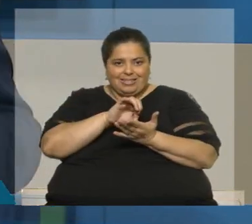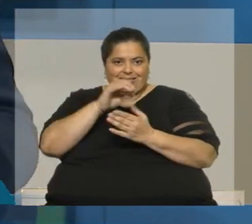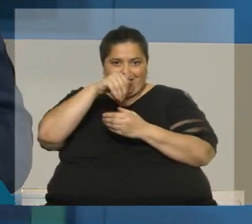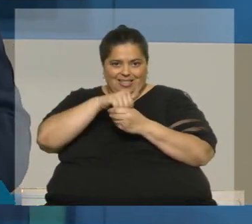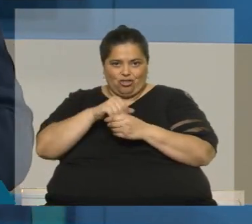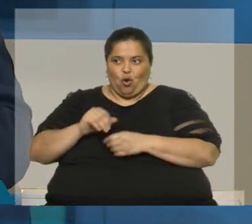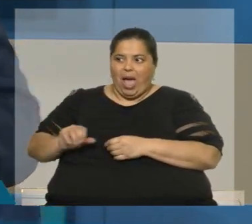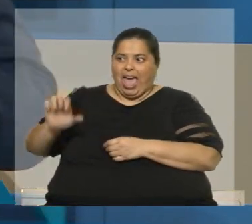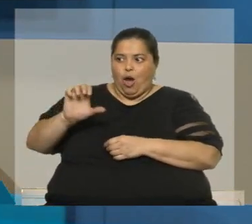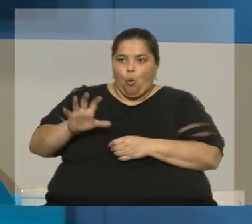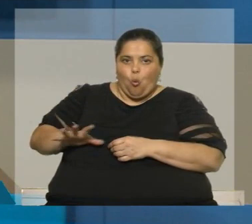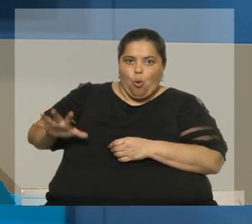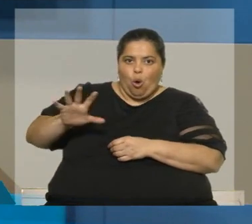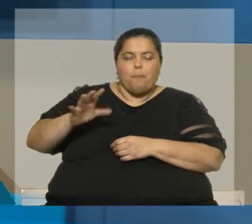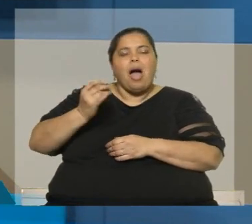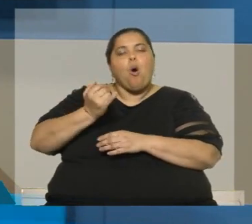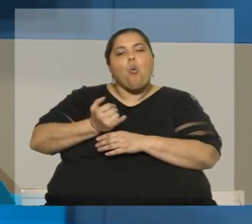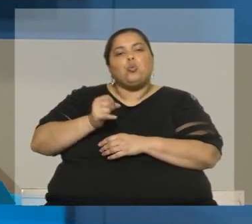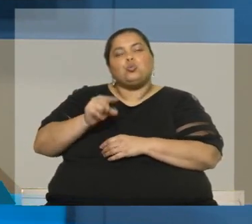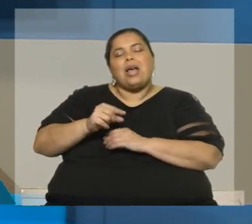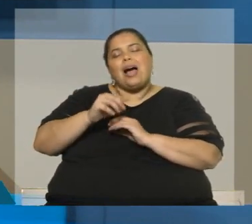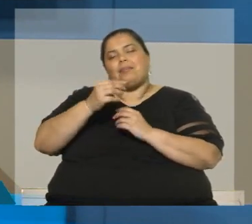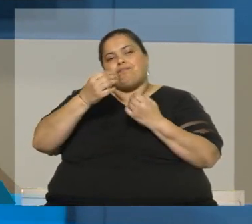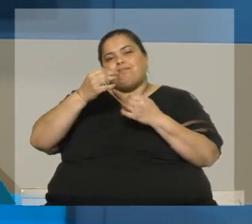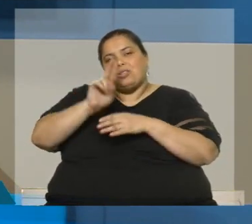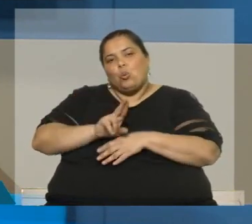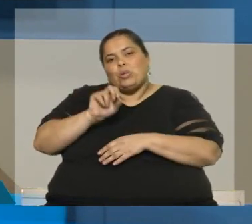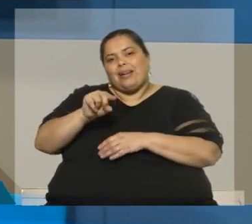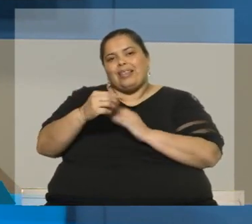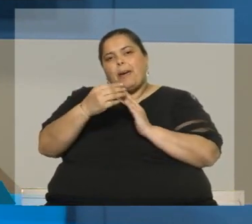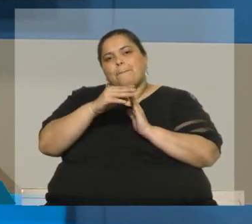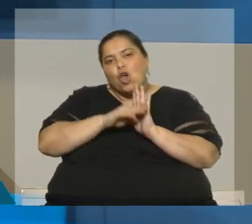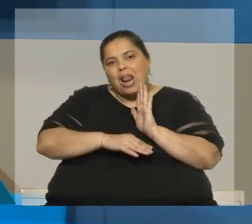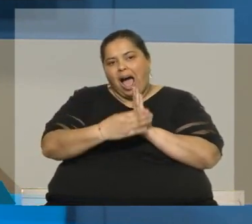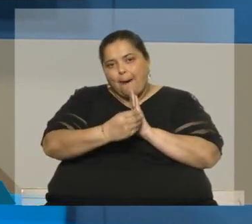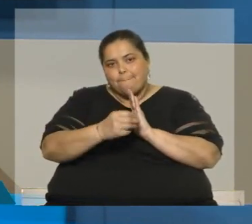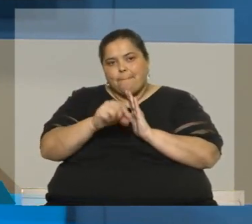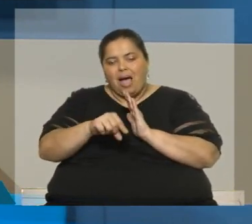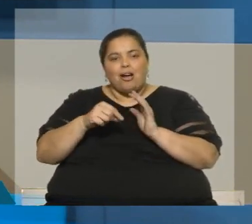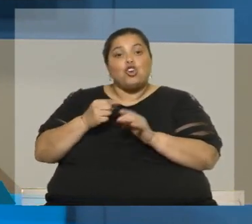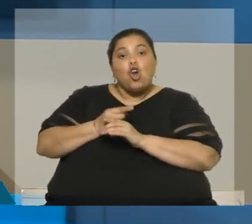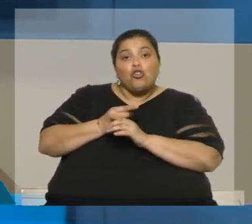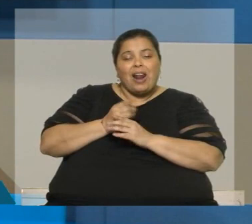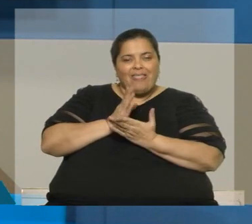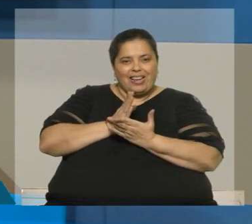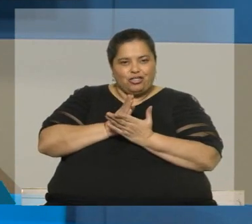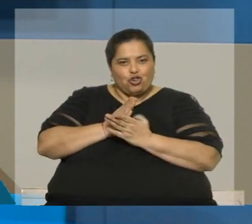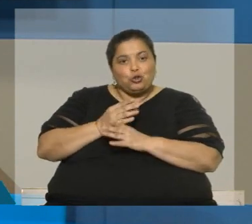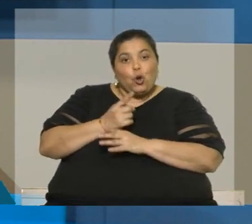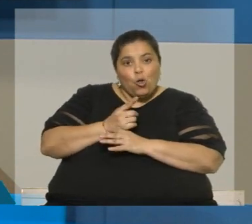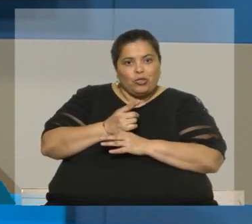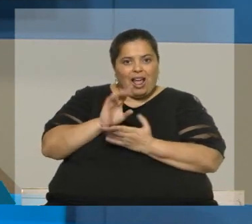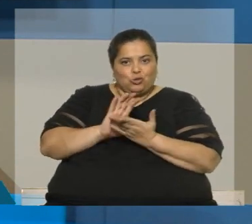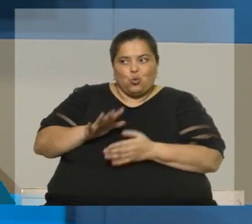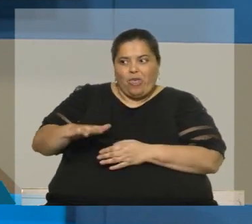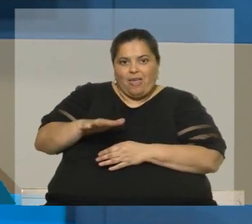utilizado, en este caso, un programa para atentar contra derechos fundamentales de los ciudadanos, la Unión Europea actúa inmediatamente y